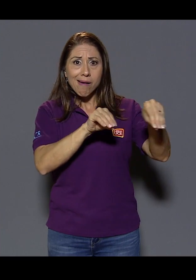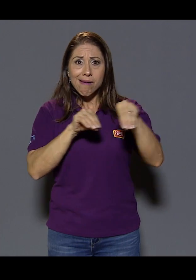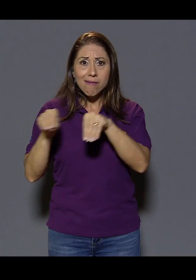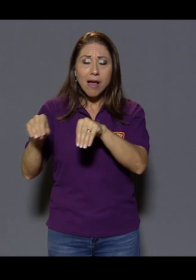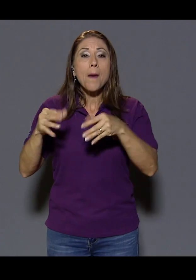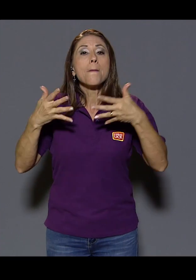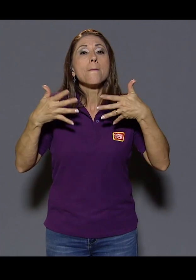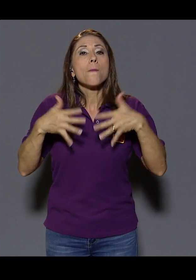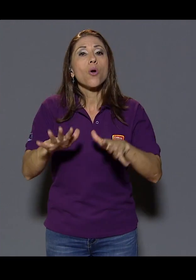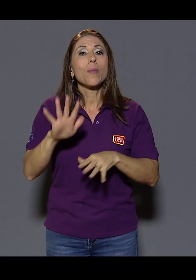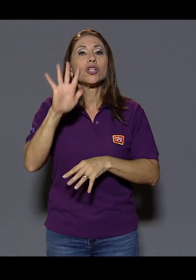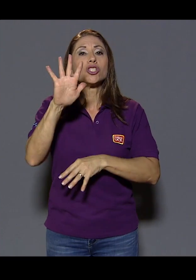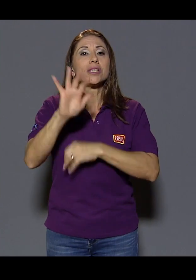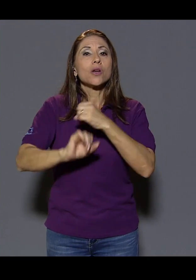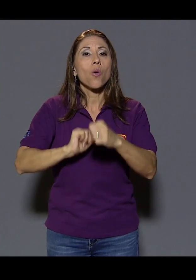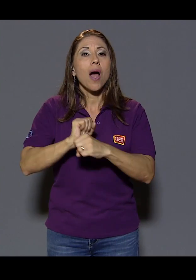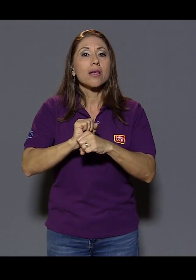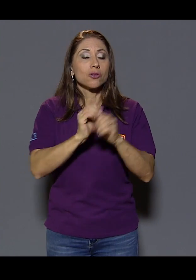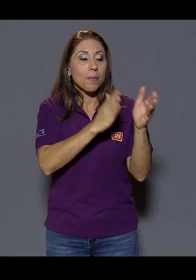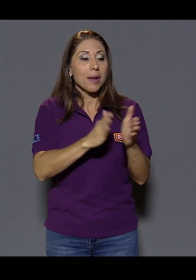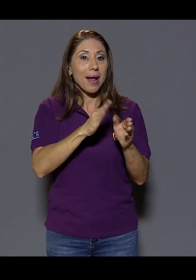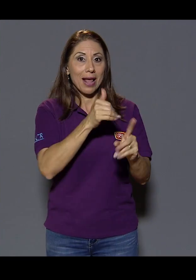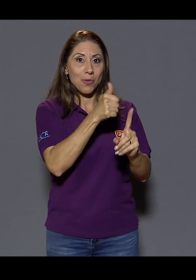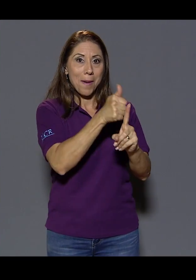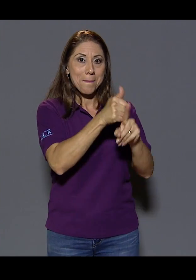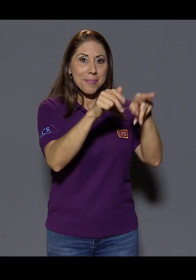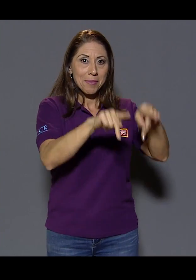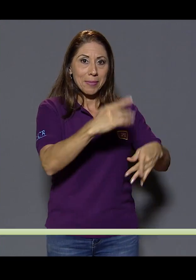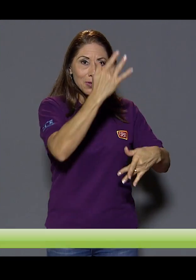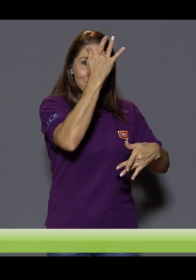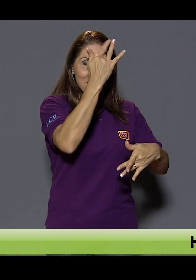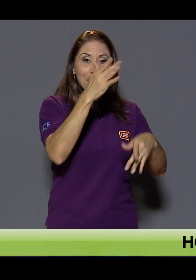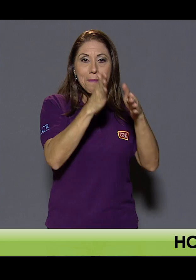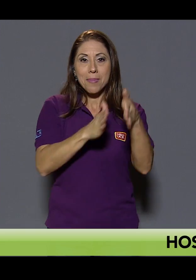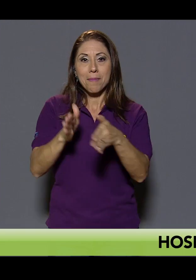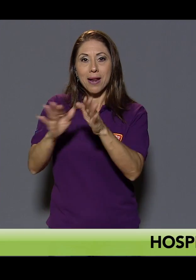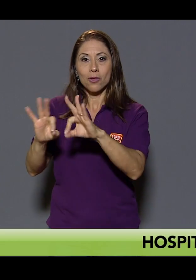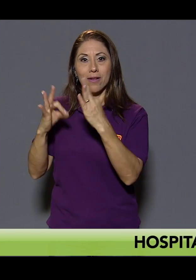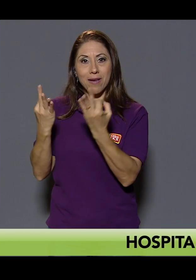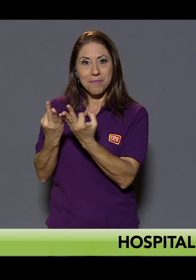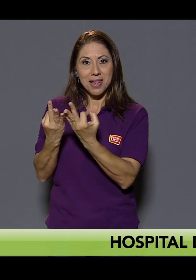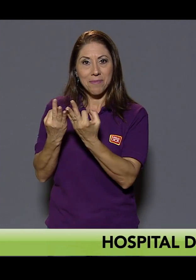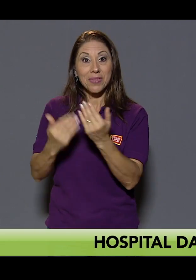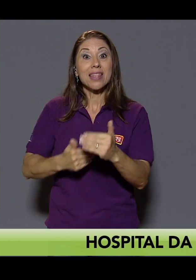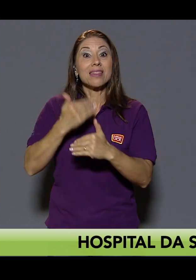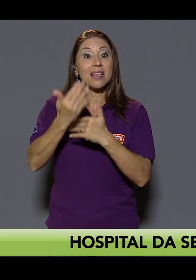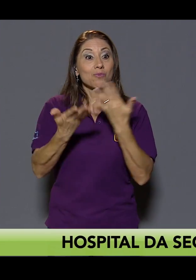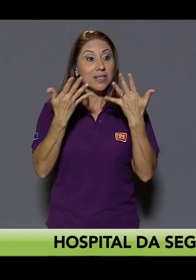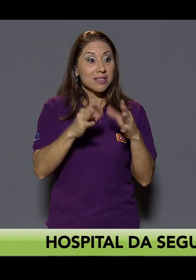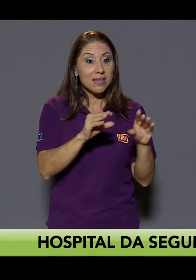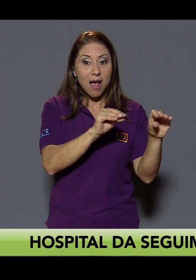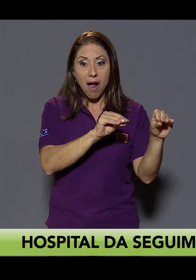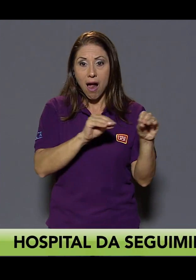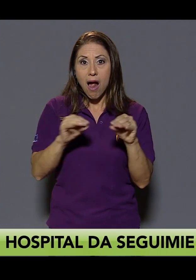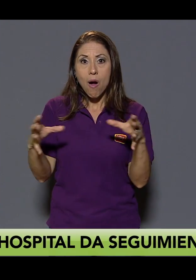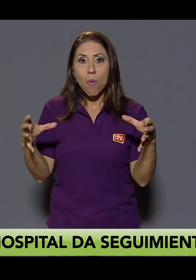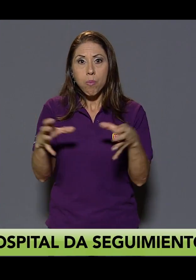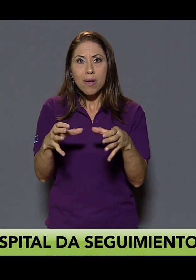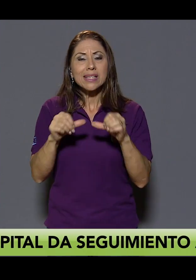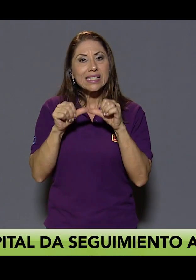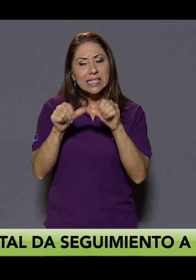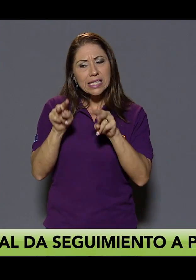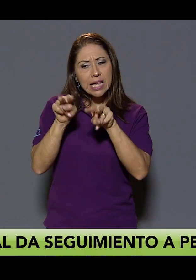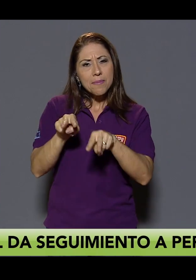años. Una persona para ser ubicada por lo menos cinco años, estando preparándola a ella y a su familia. Y luego le damos